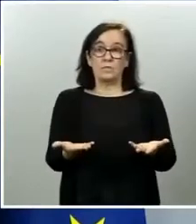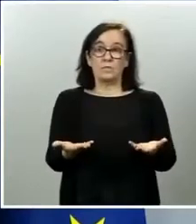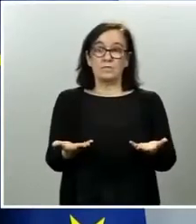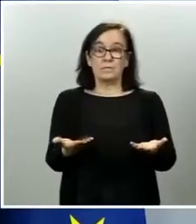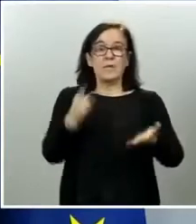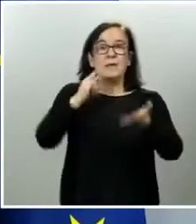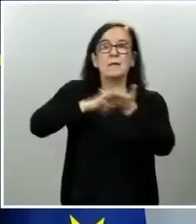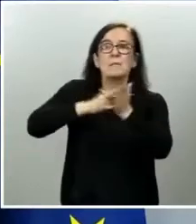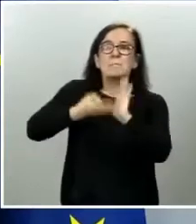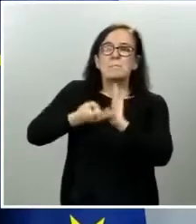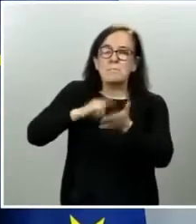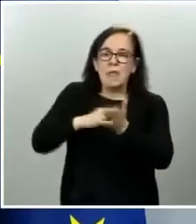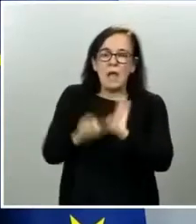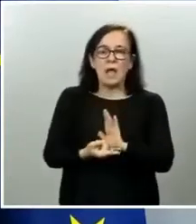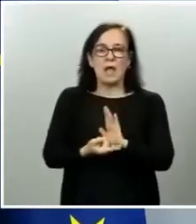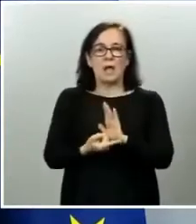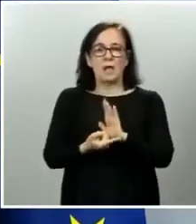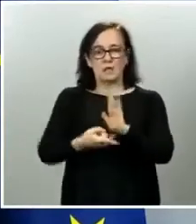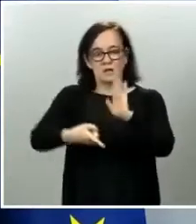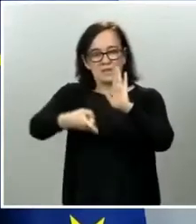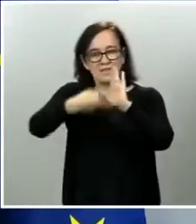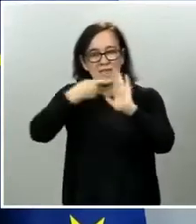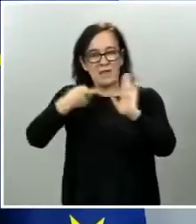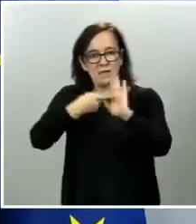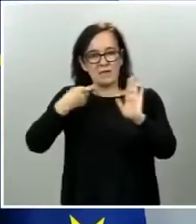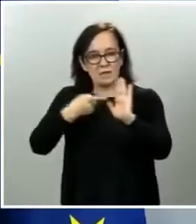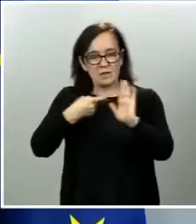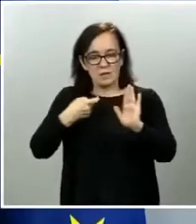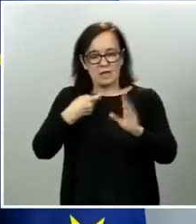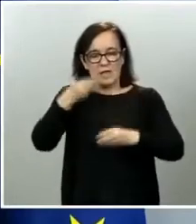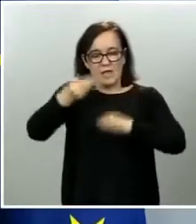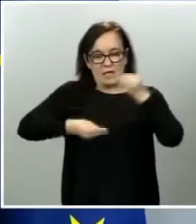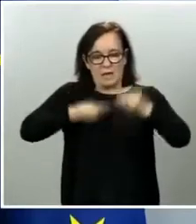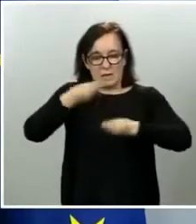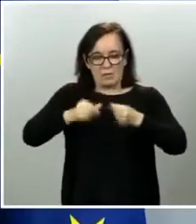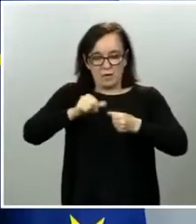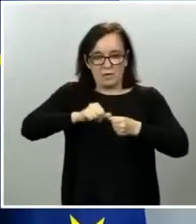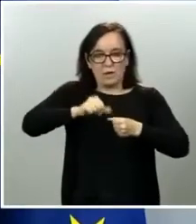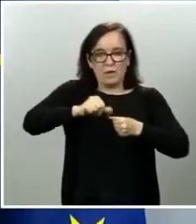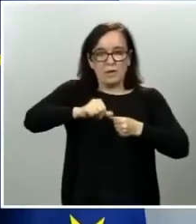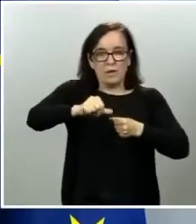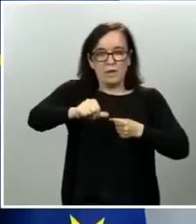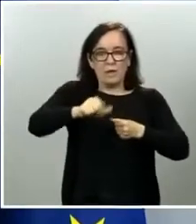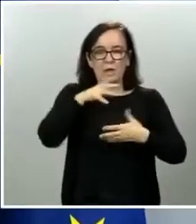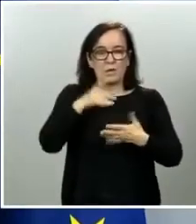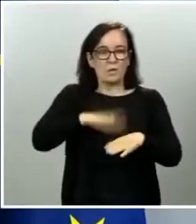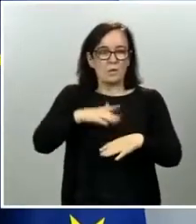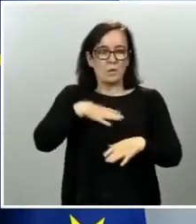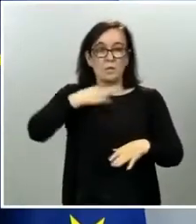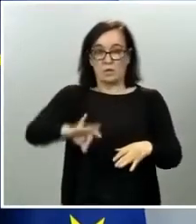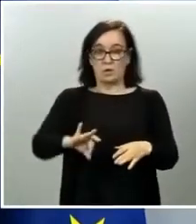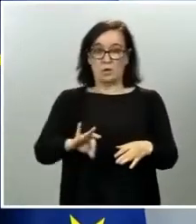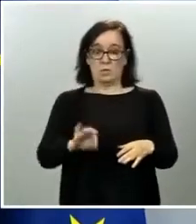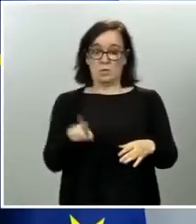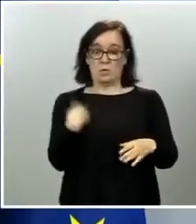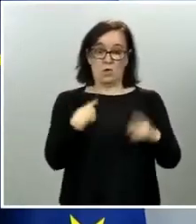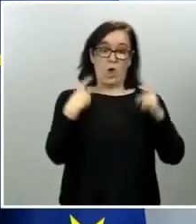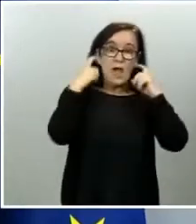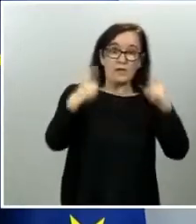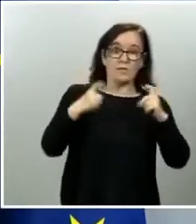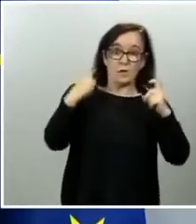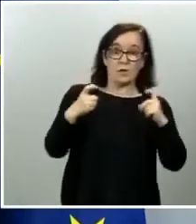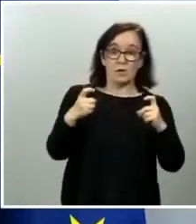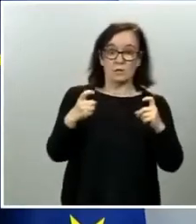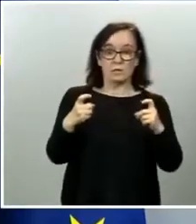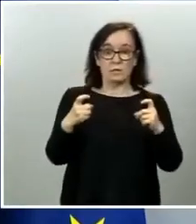de desescalamiento que vamos a hacer frente porque hemos, porque ha sido posible por nuestro esfuerzo, nos coge